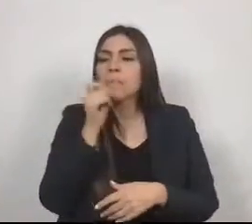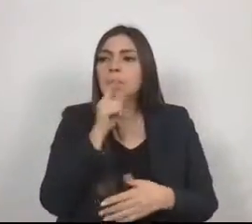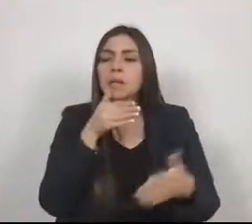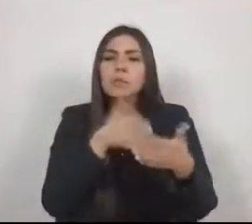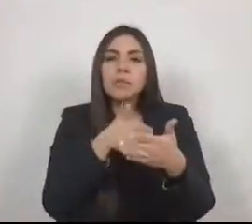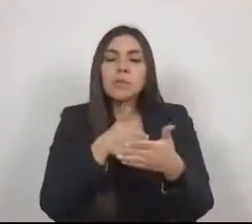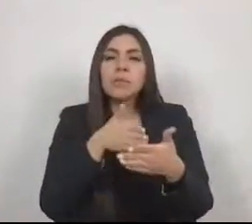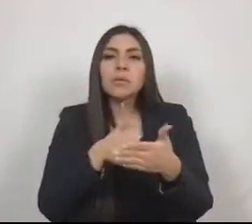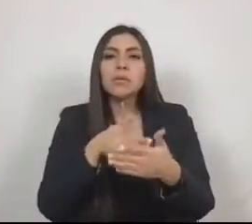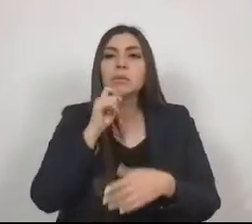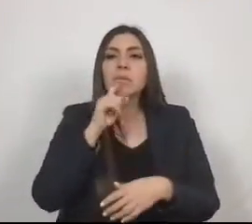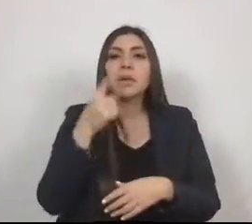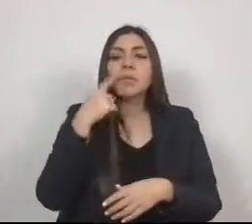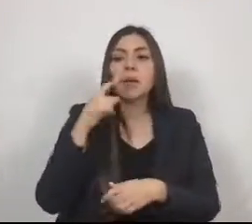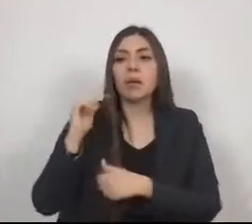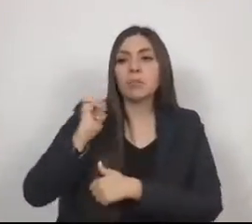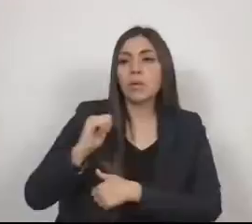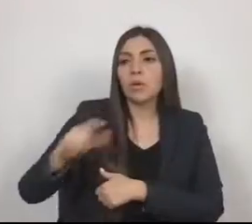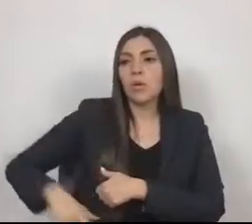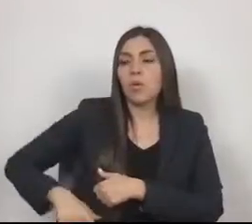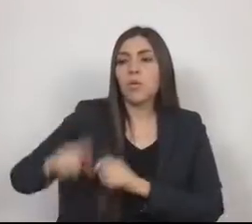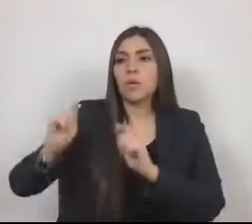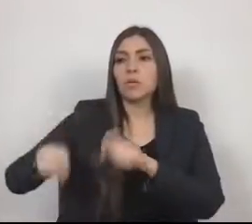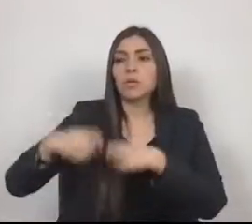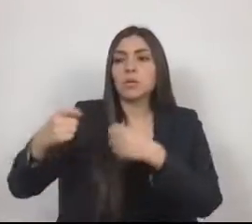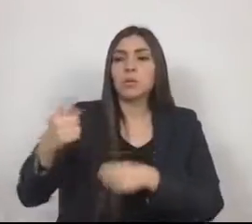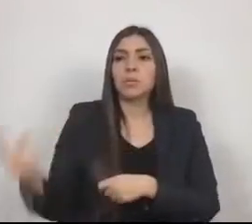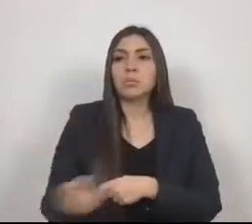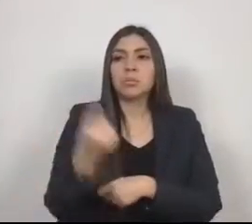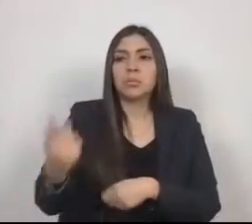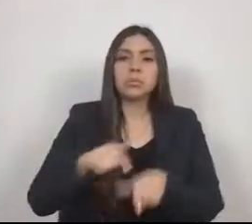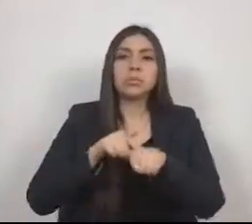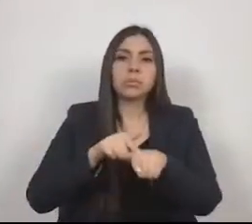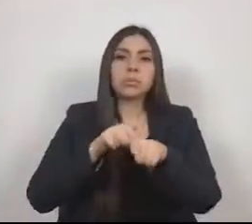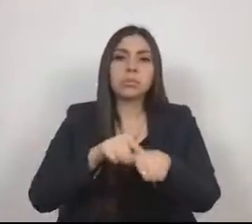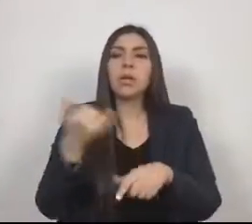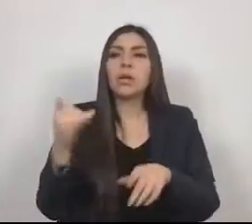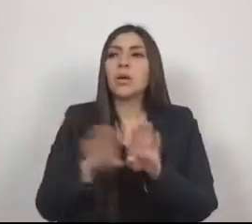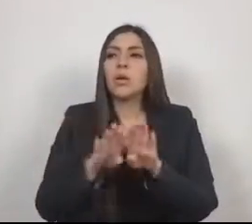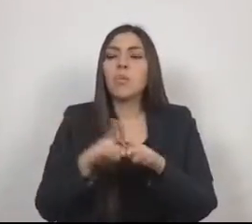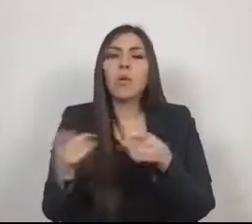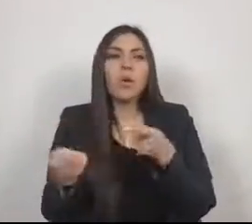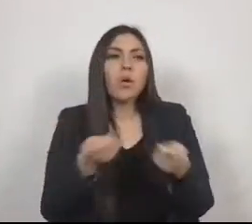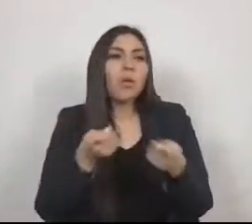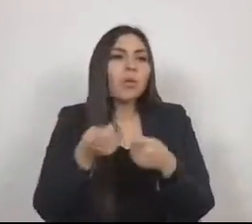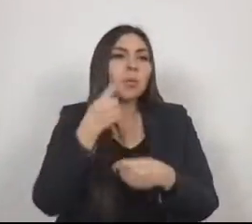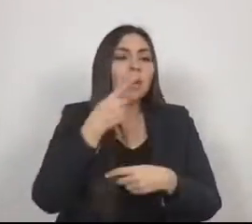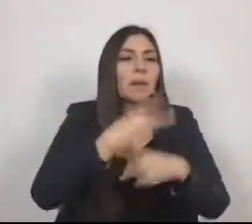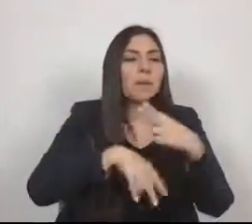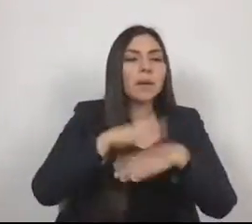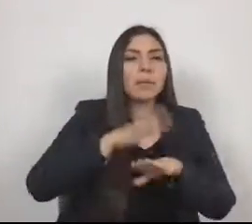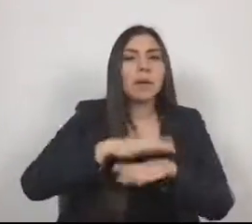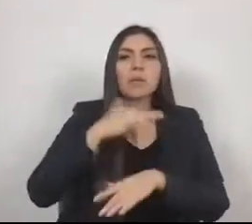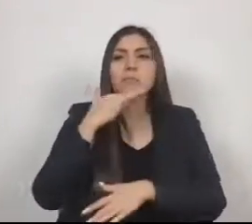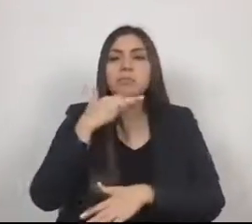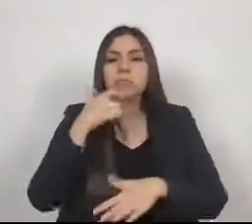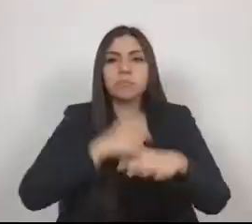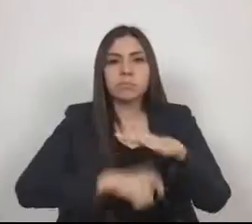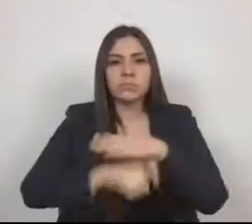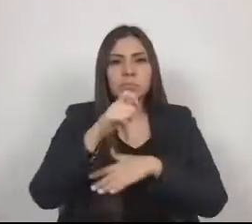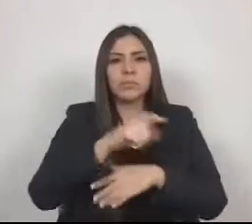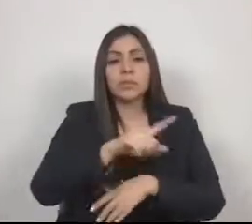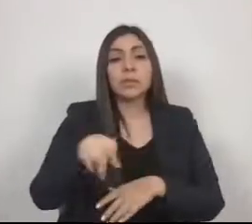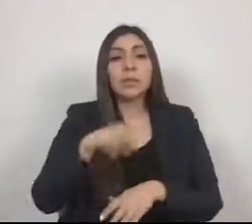cargos y el uso de recursos para imponer o manipular la voluntad de la corrupción y el entreguismo. Estarán